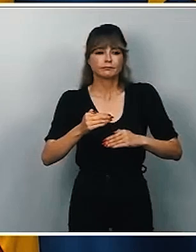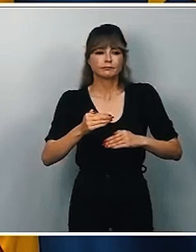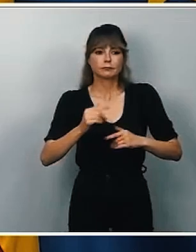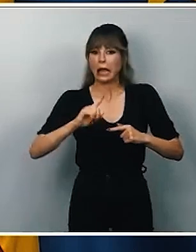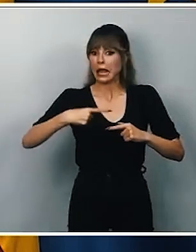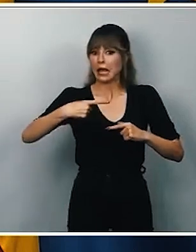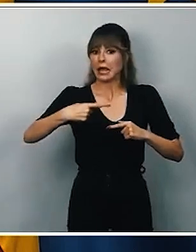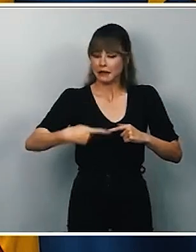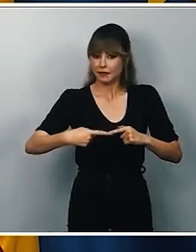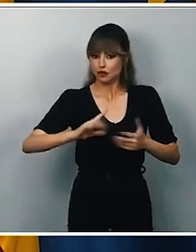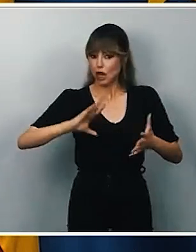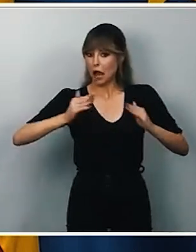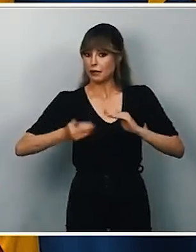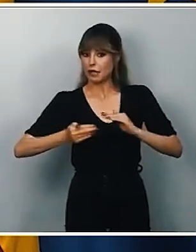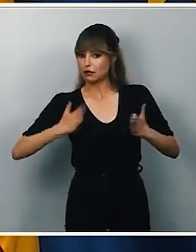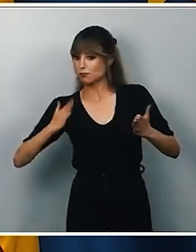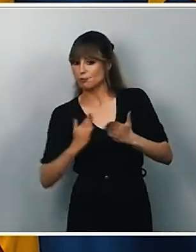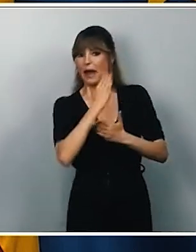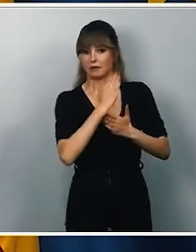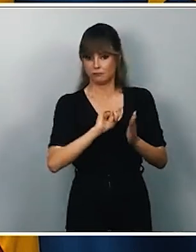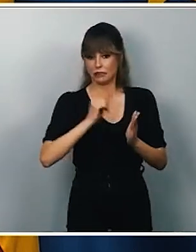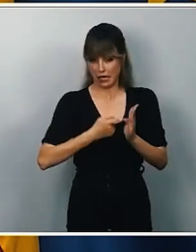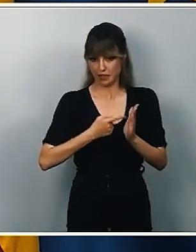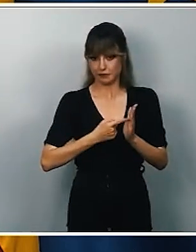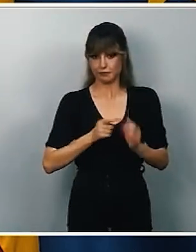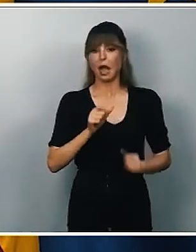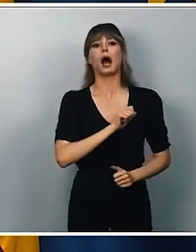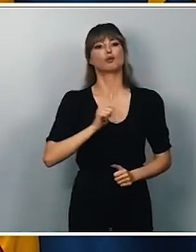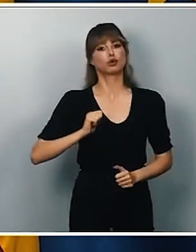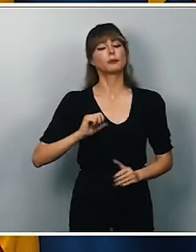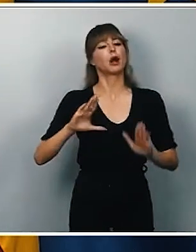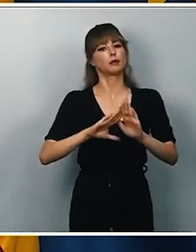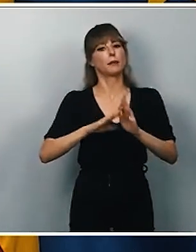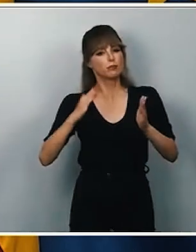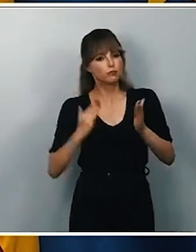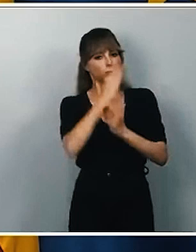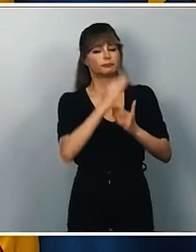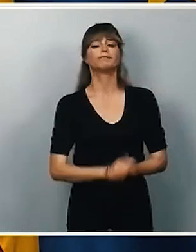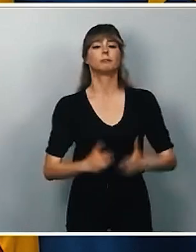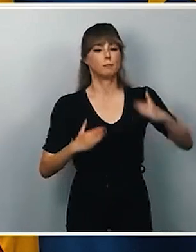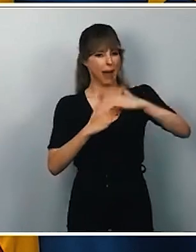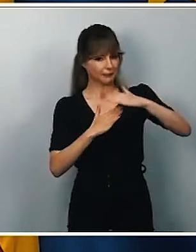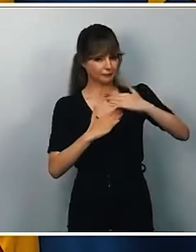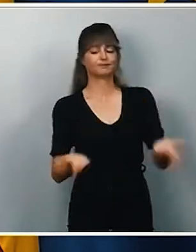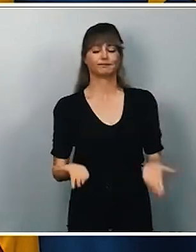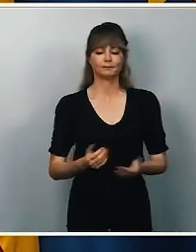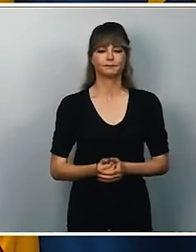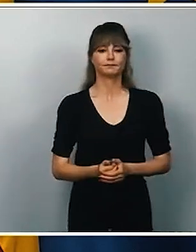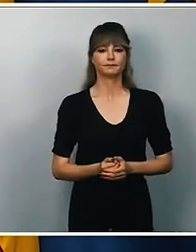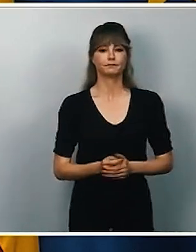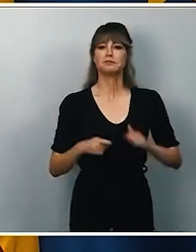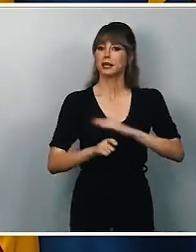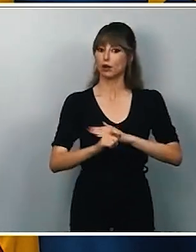efectos y la aplicación de las leyes autonómicas de la Comunidad de Madrid. En ese sentido, y a partir de su